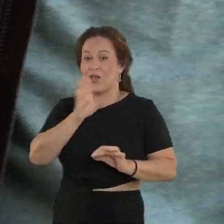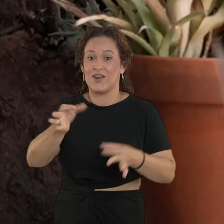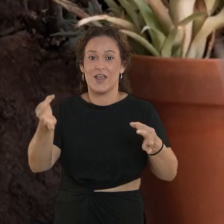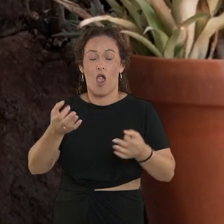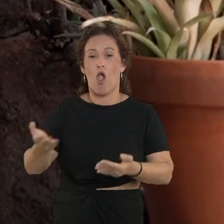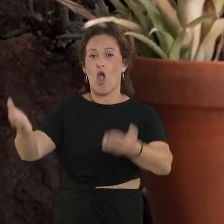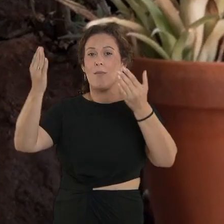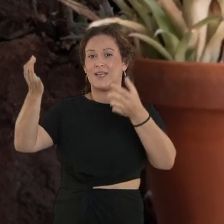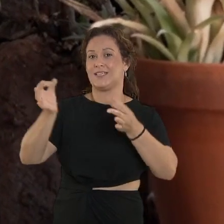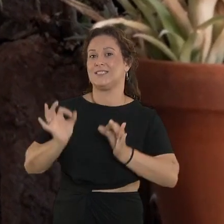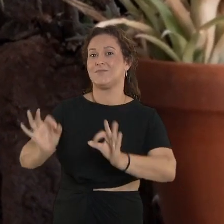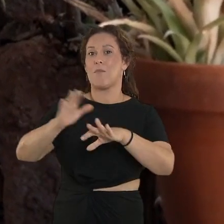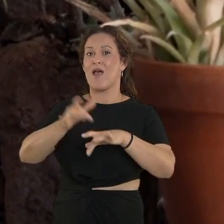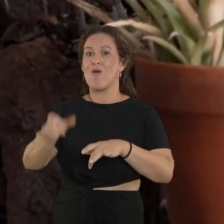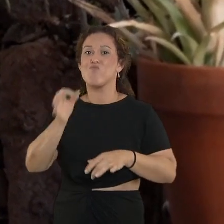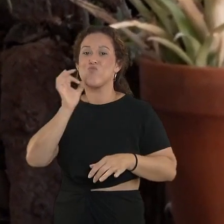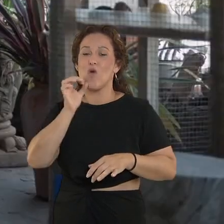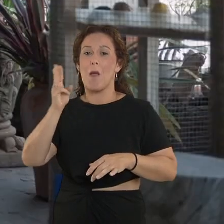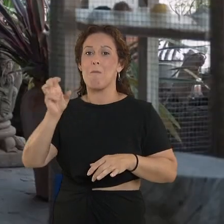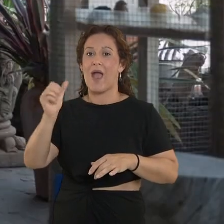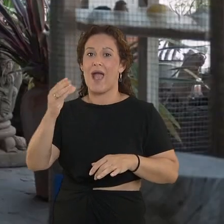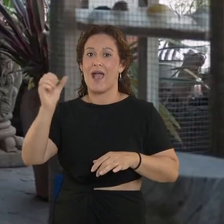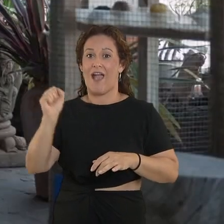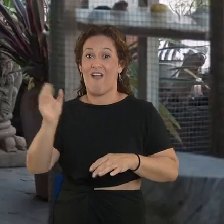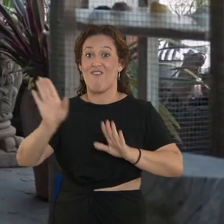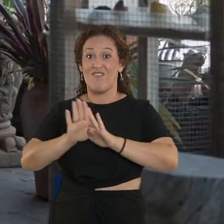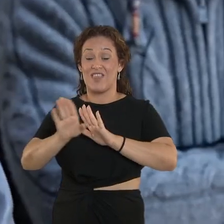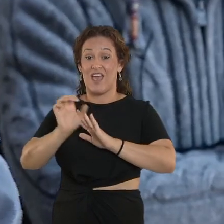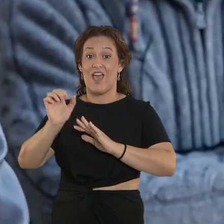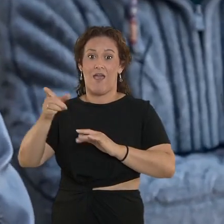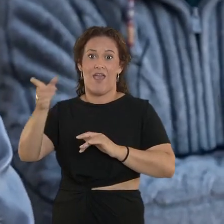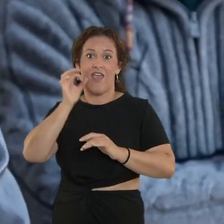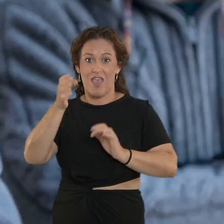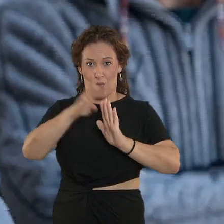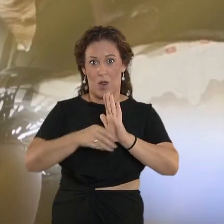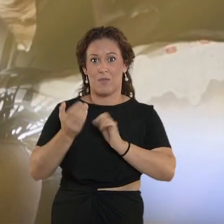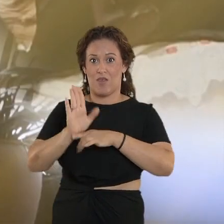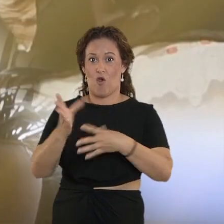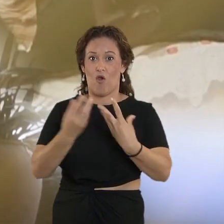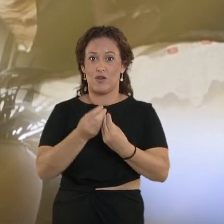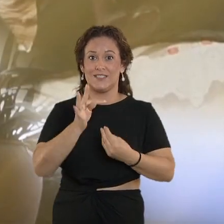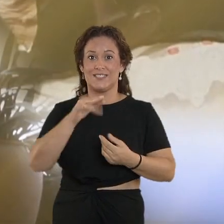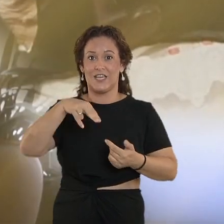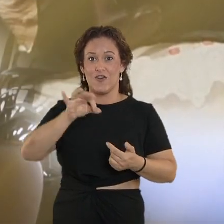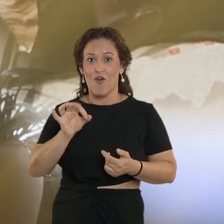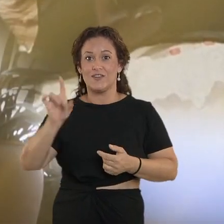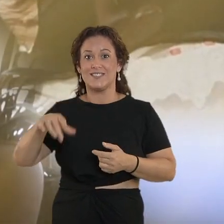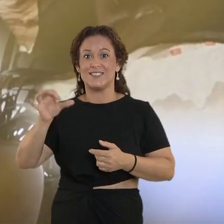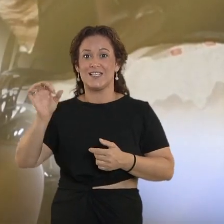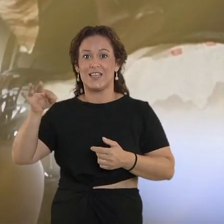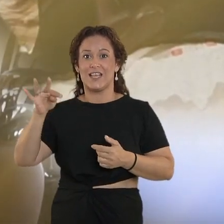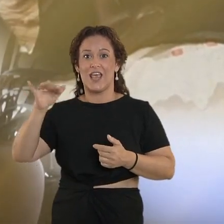rindieron un homenaje especial a Paca, aquella vecina de Artenara que llegó a presentar el programa junto a Pino y Santiago.